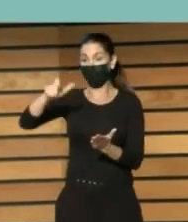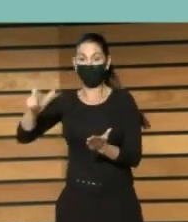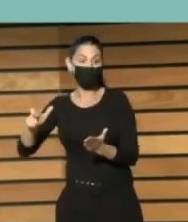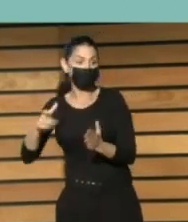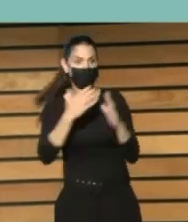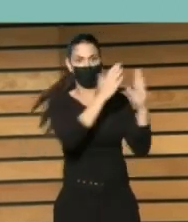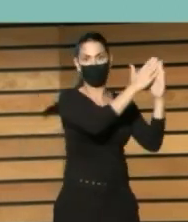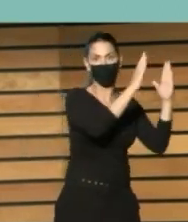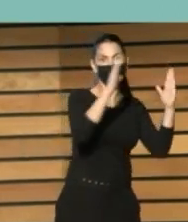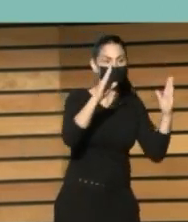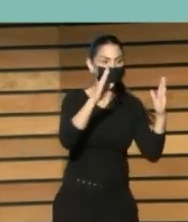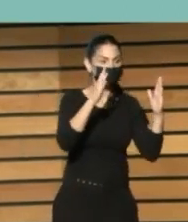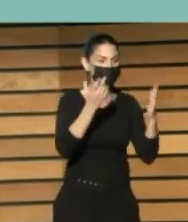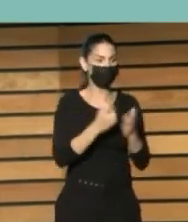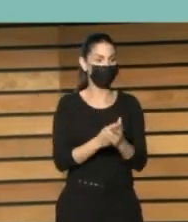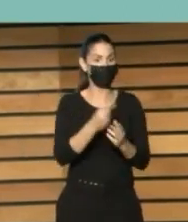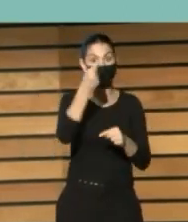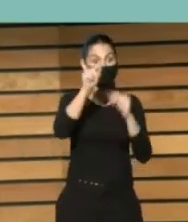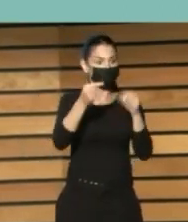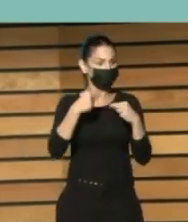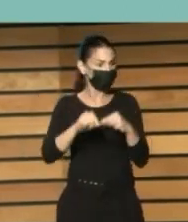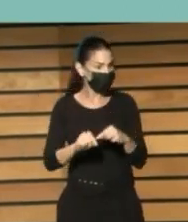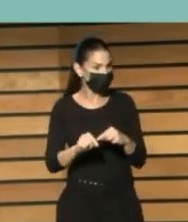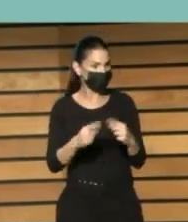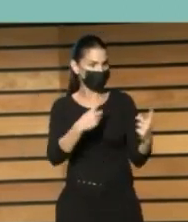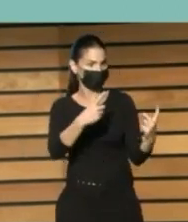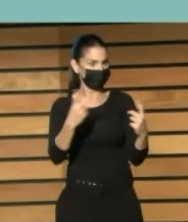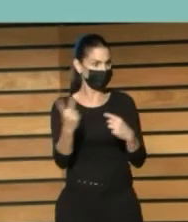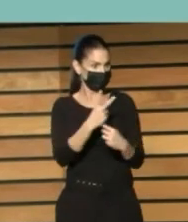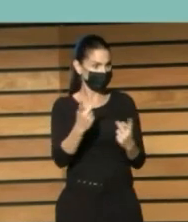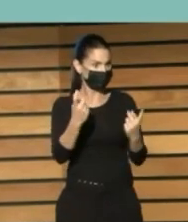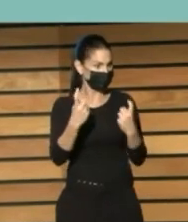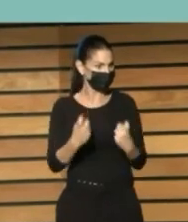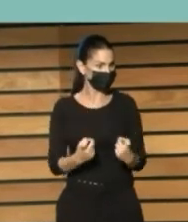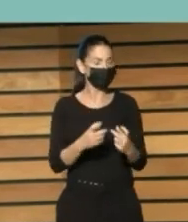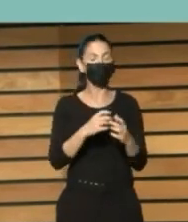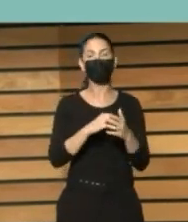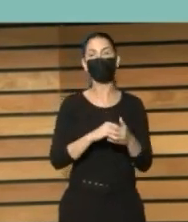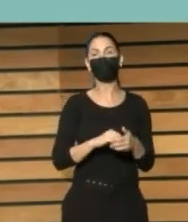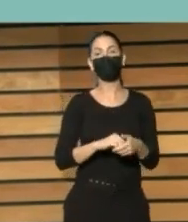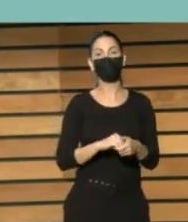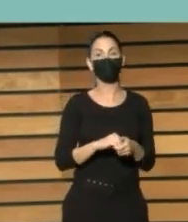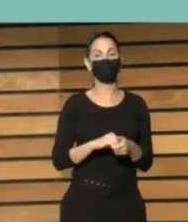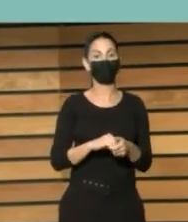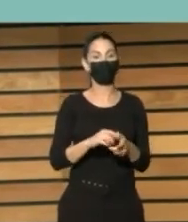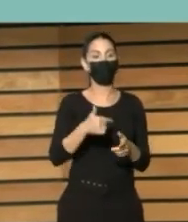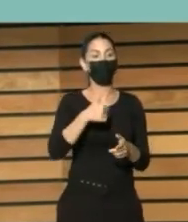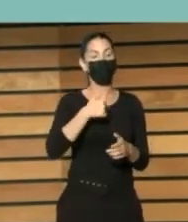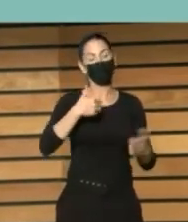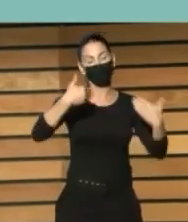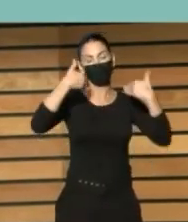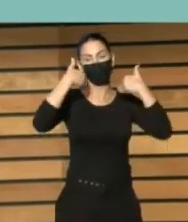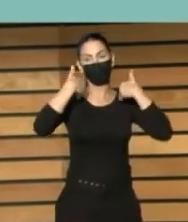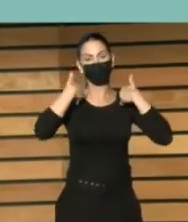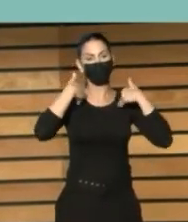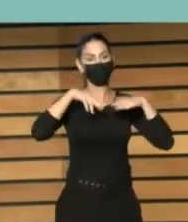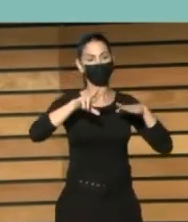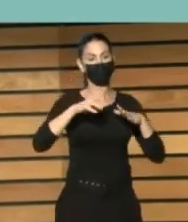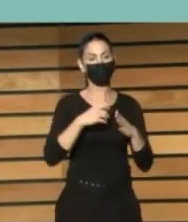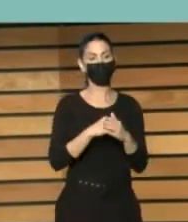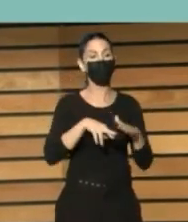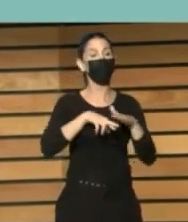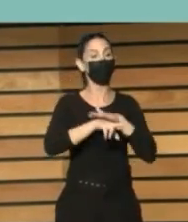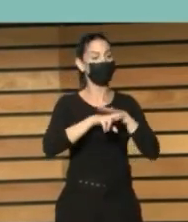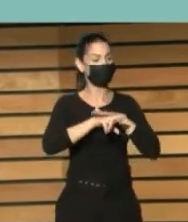colección? Hacernos este tipo de preguntas y nos gustaría y aquí admito como responsable que soy y como gerente